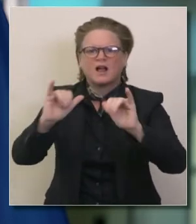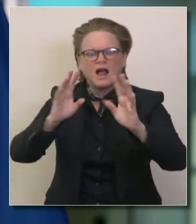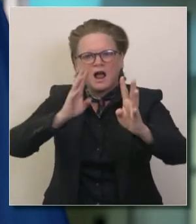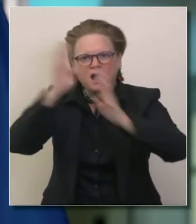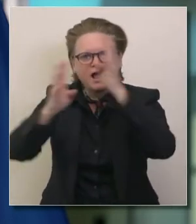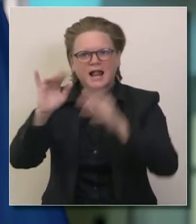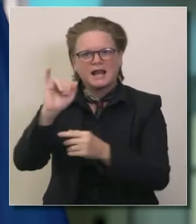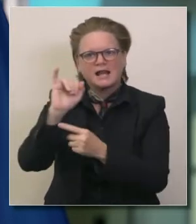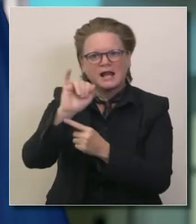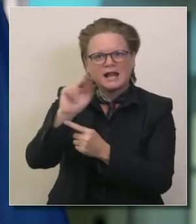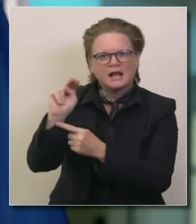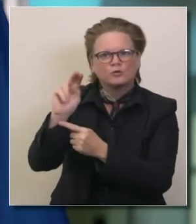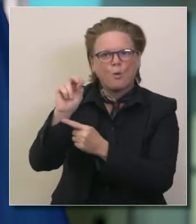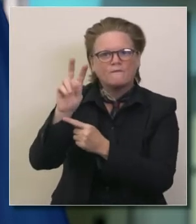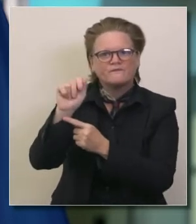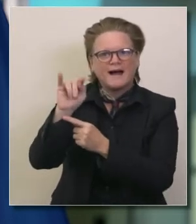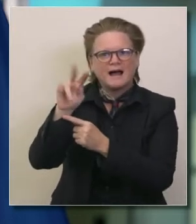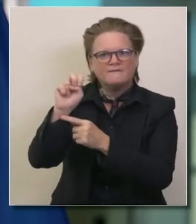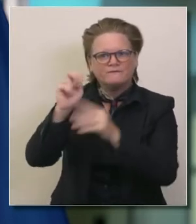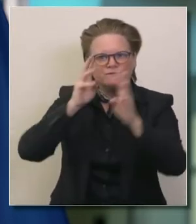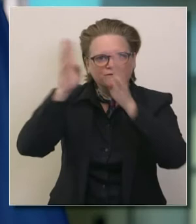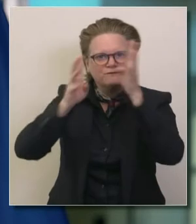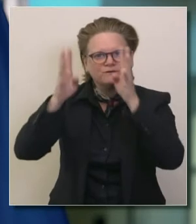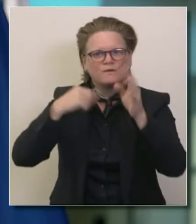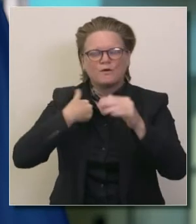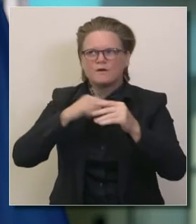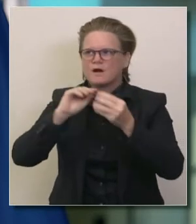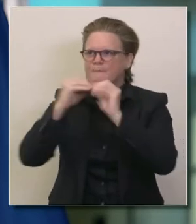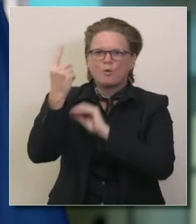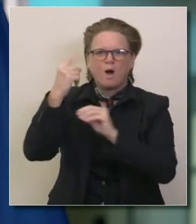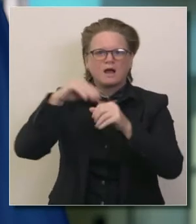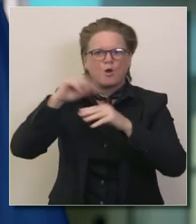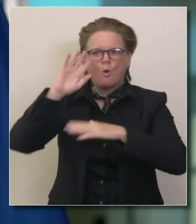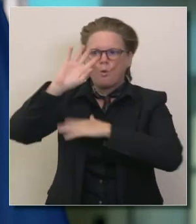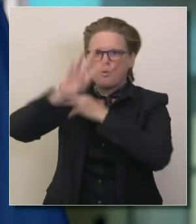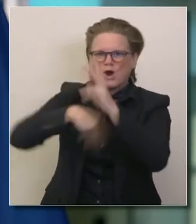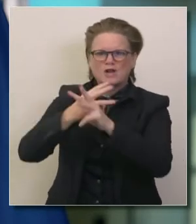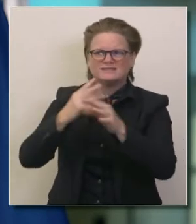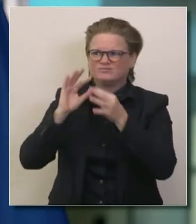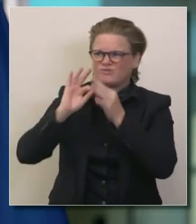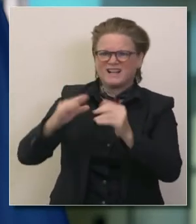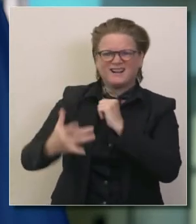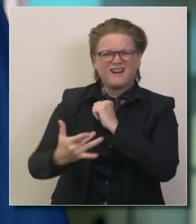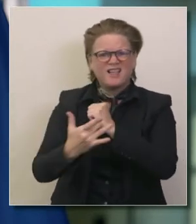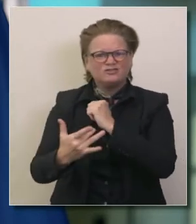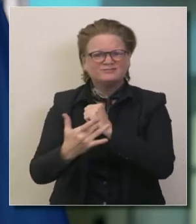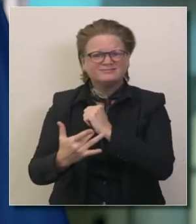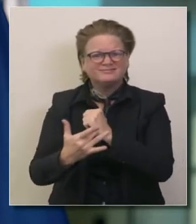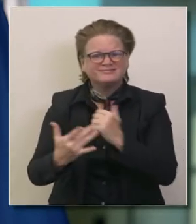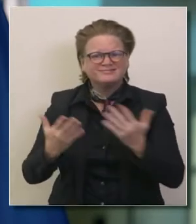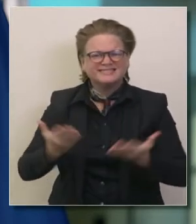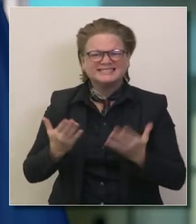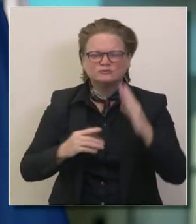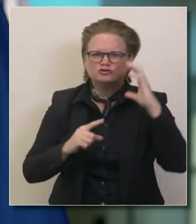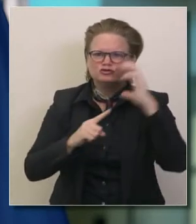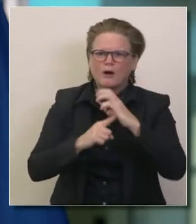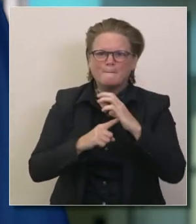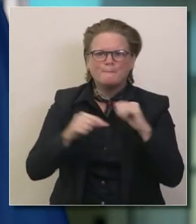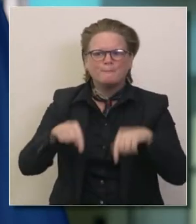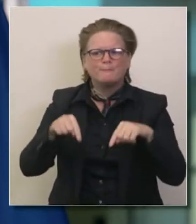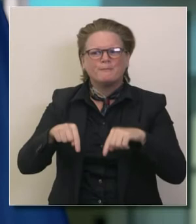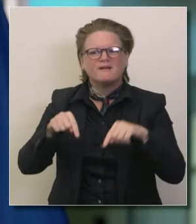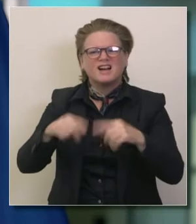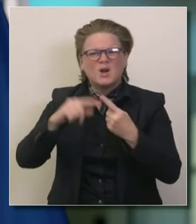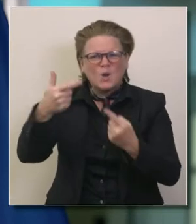disponibilidad de ser líderes en la tecnología y adaptación no solo en descubrimiento el hecho que tenemos dos compañías basadas en